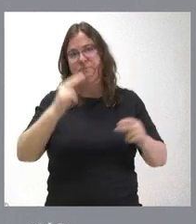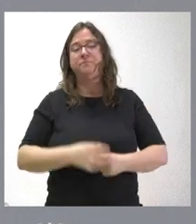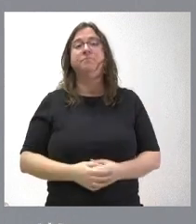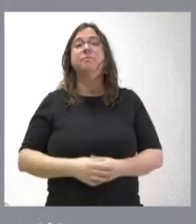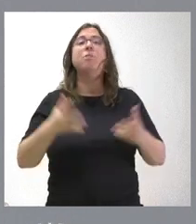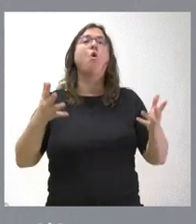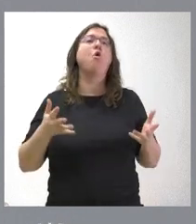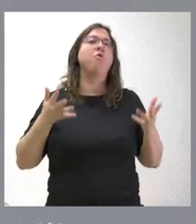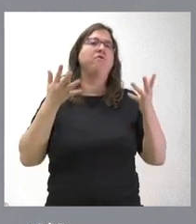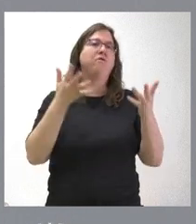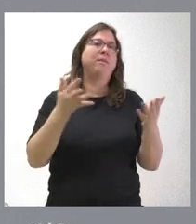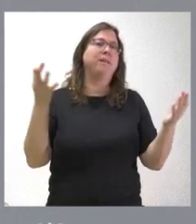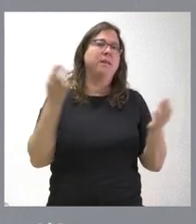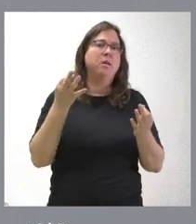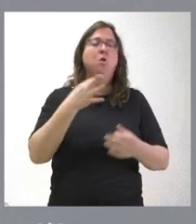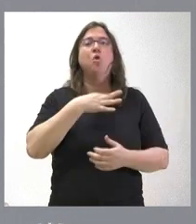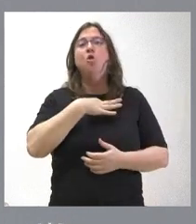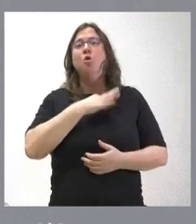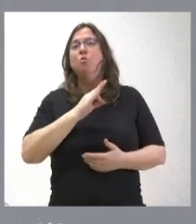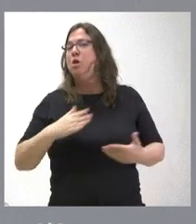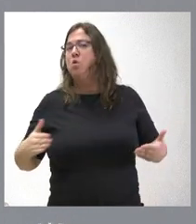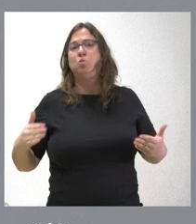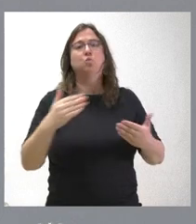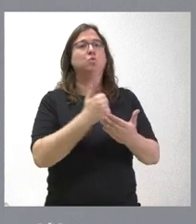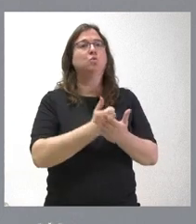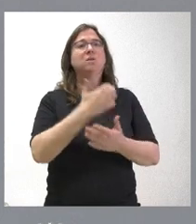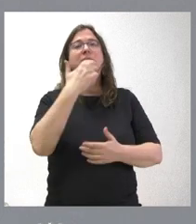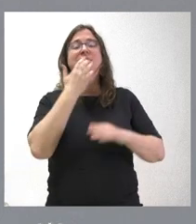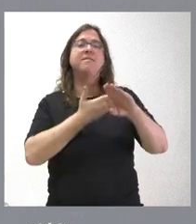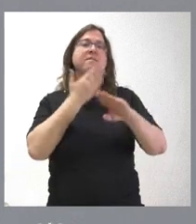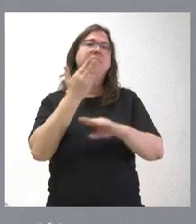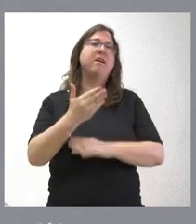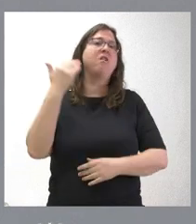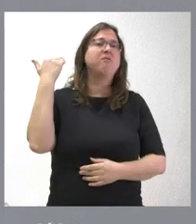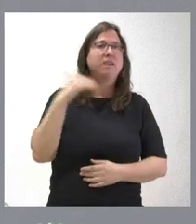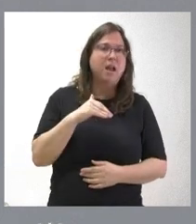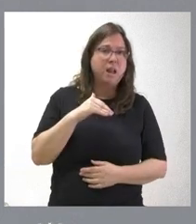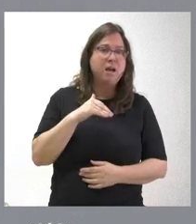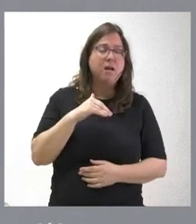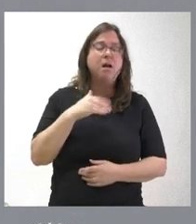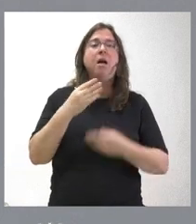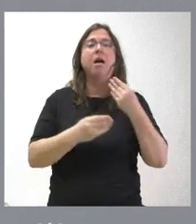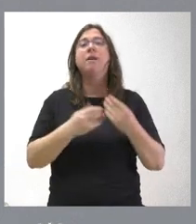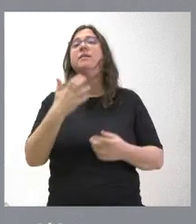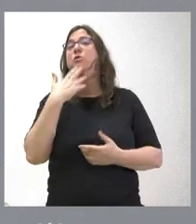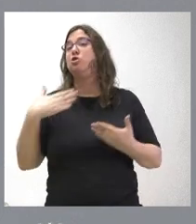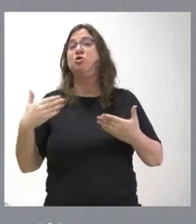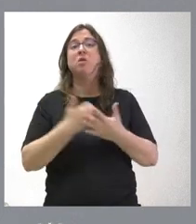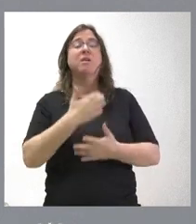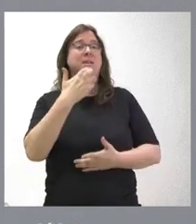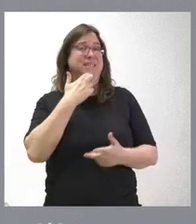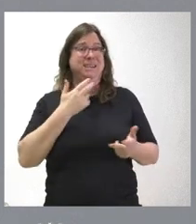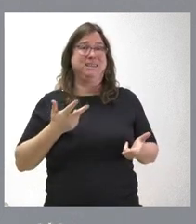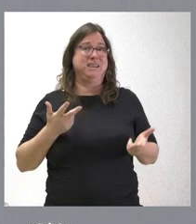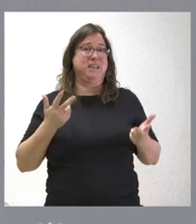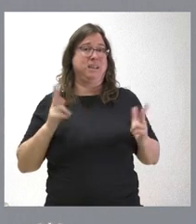ofrezamos la posibilidad a todos aquellos que quieran ir a Villalar que lo hagan y ofrezcamos la posibilidad a todos aquellos que desde la libertad